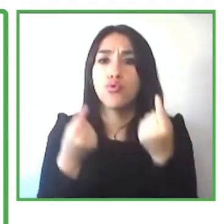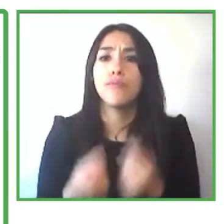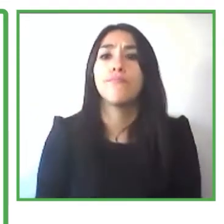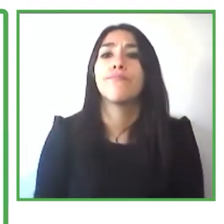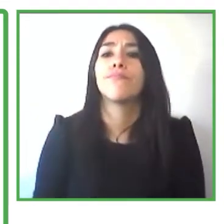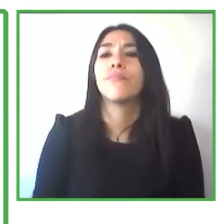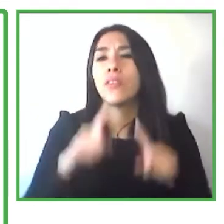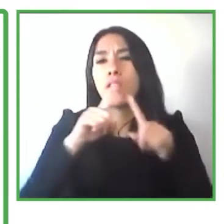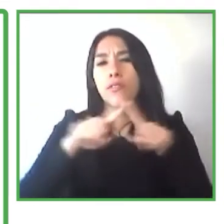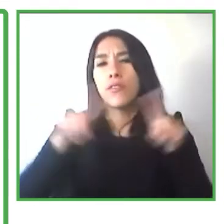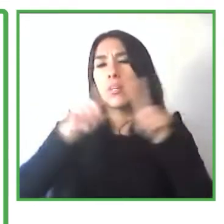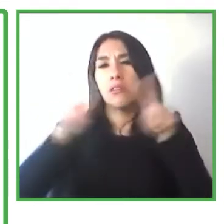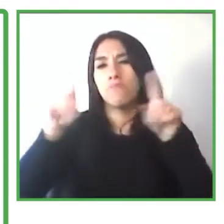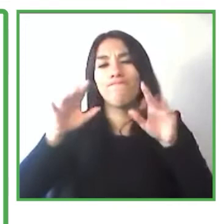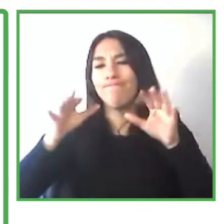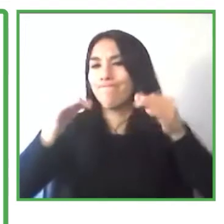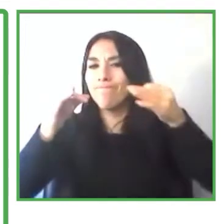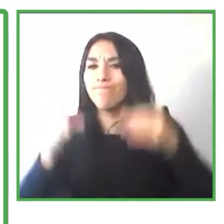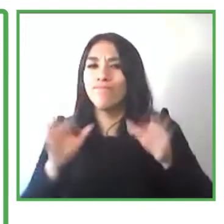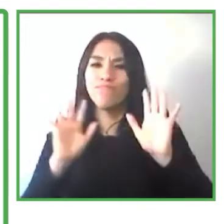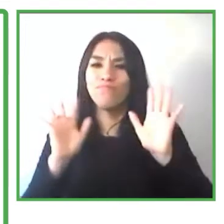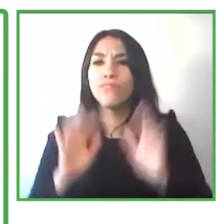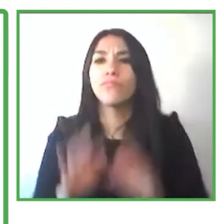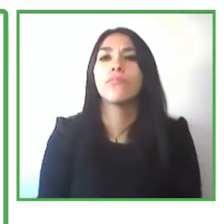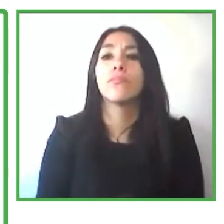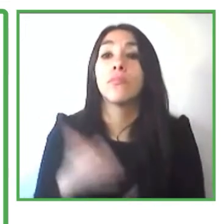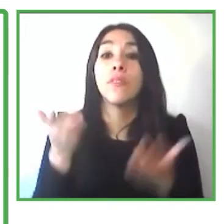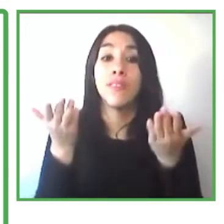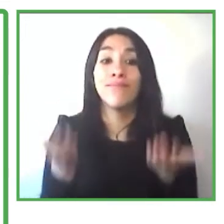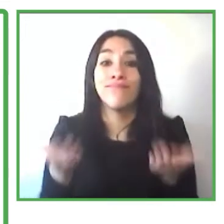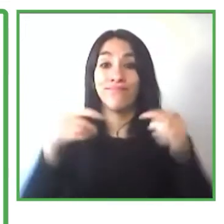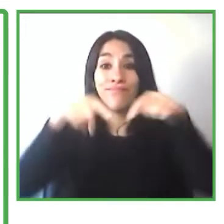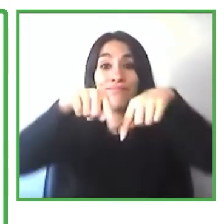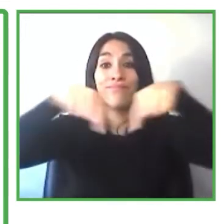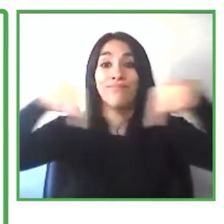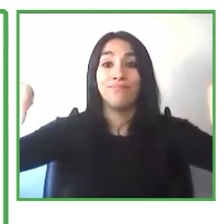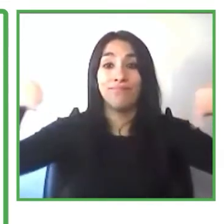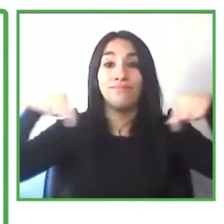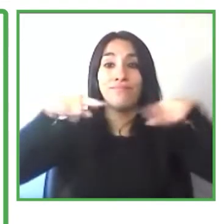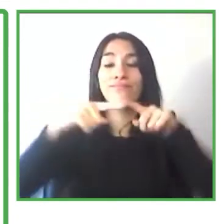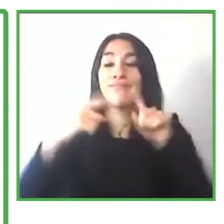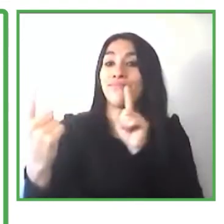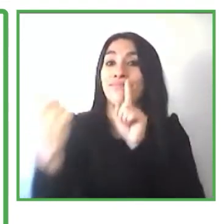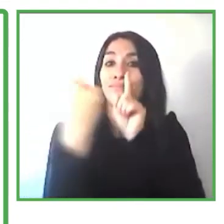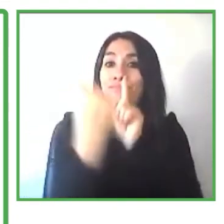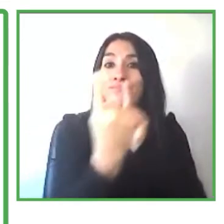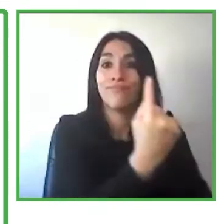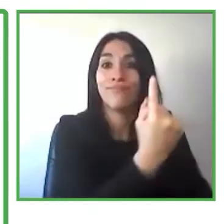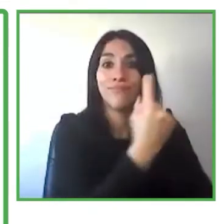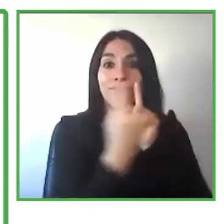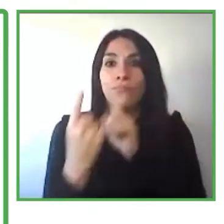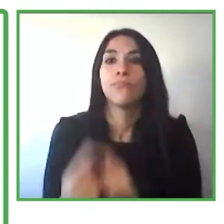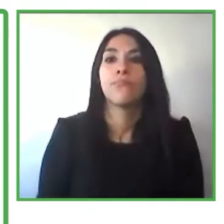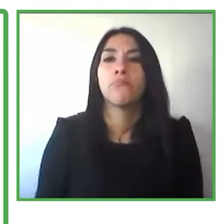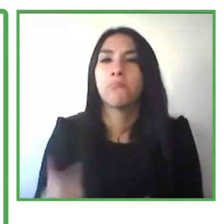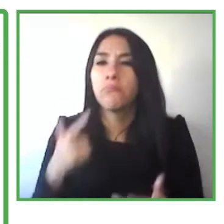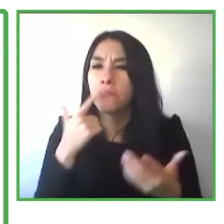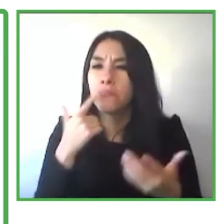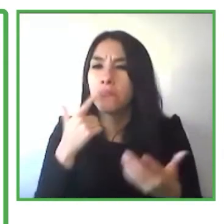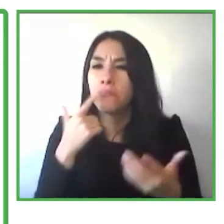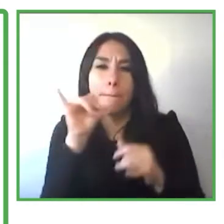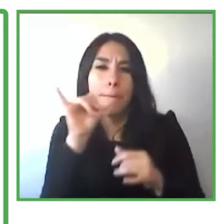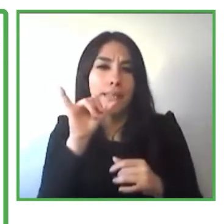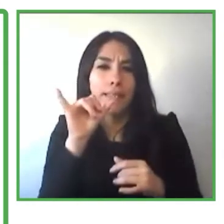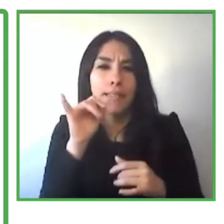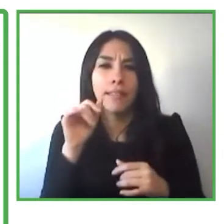y estos espacios de B2B parecieran ser un buen espacio si uno seguro cuando se trata de los beneficios que tienen